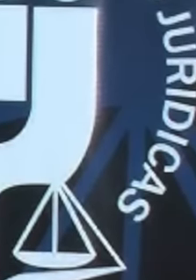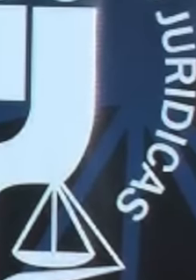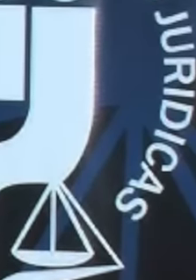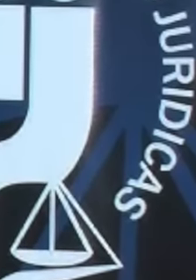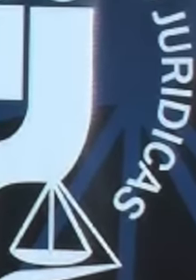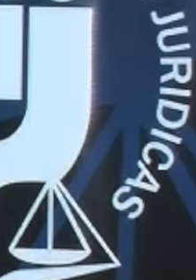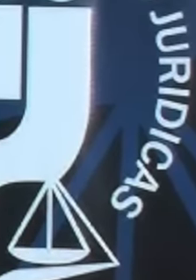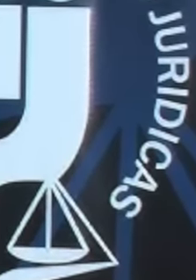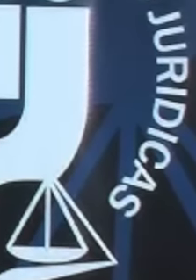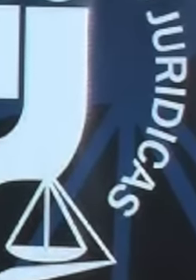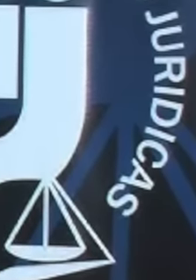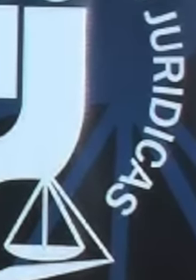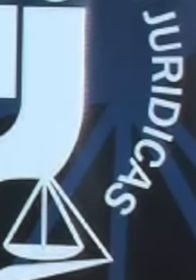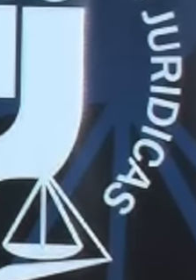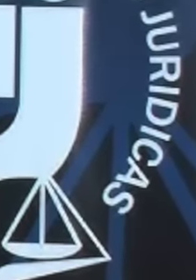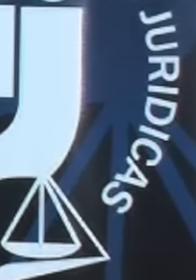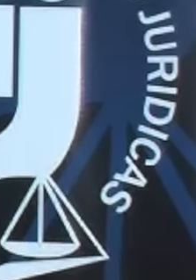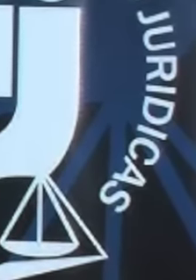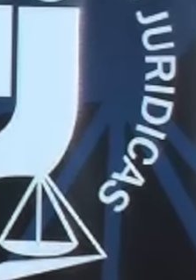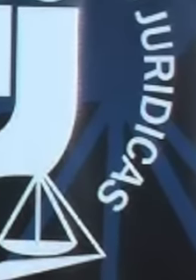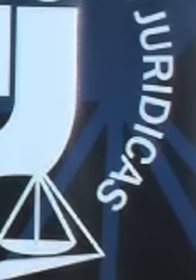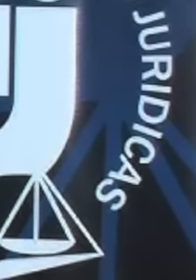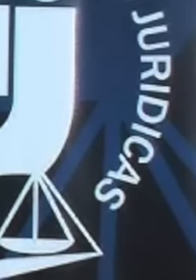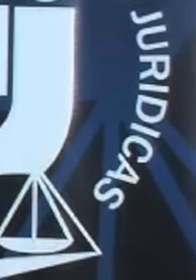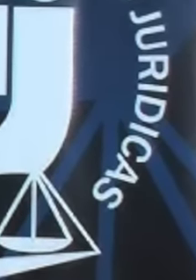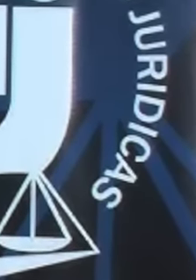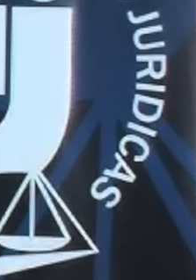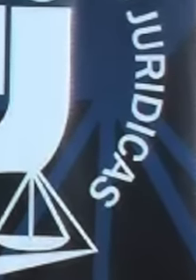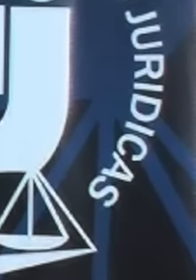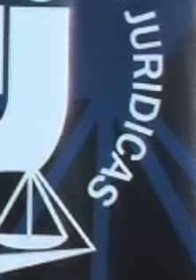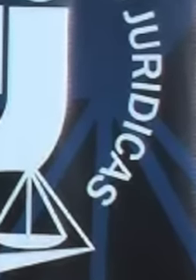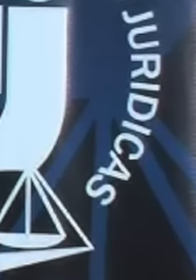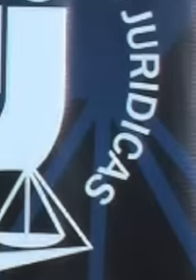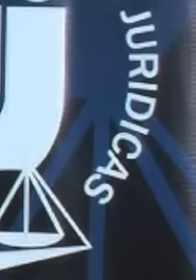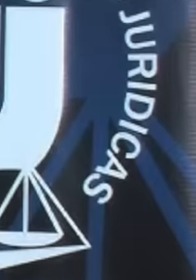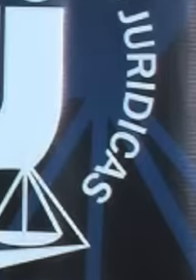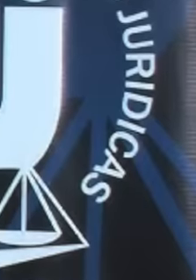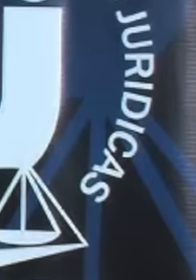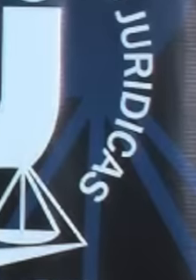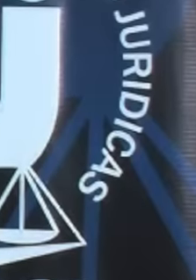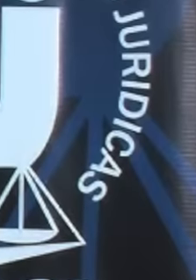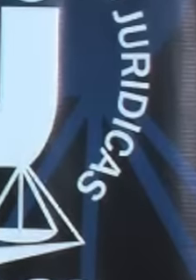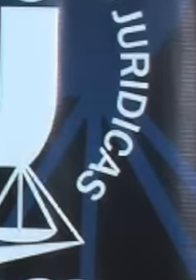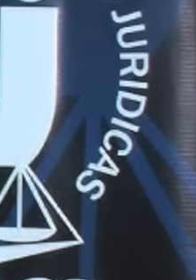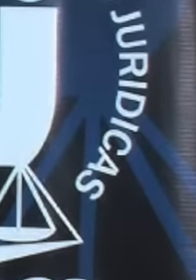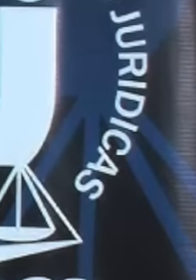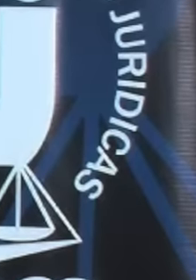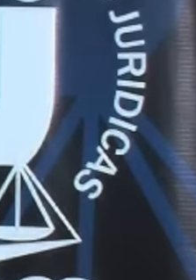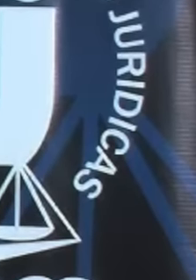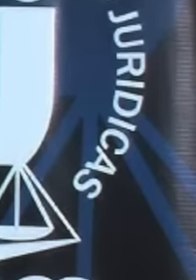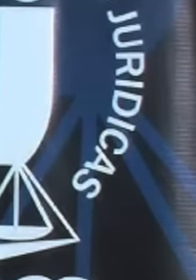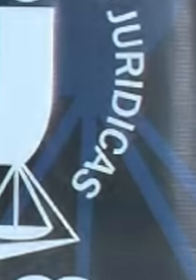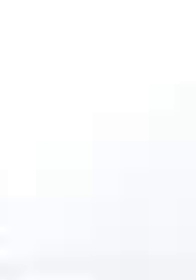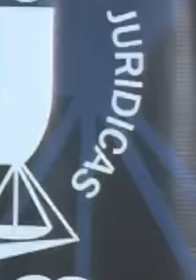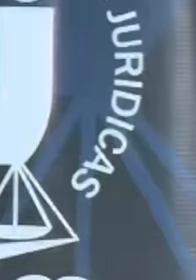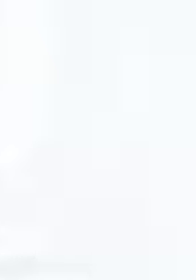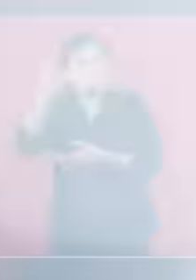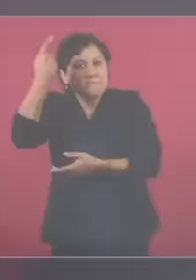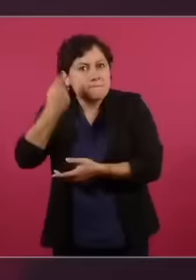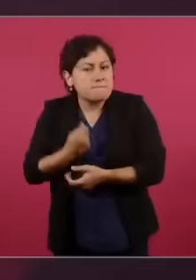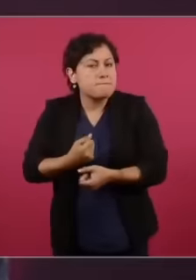recibe otro tanto de la UNAM y otro